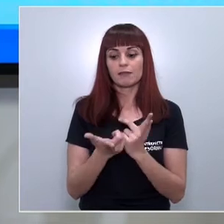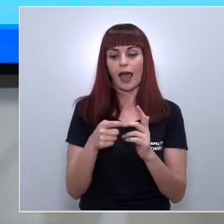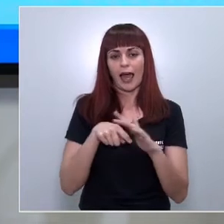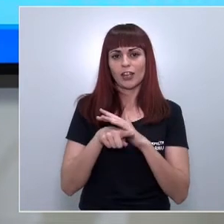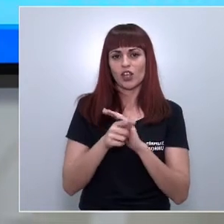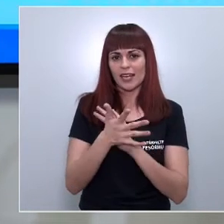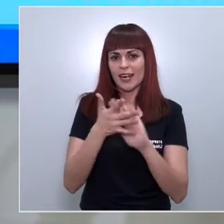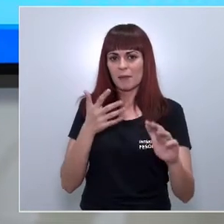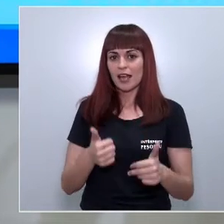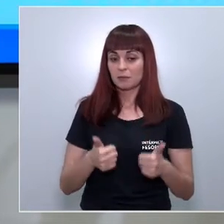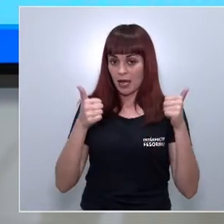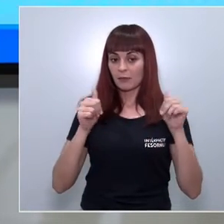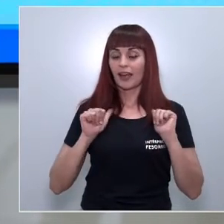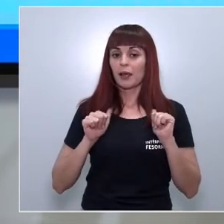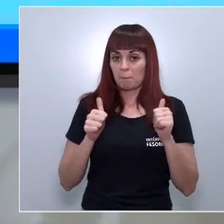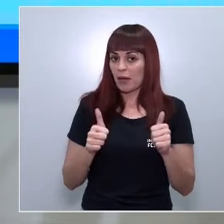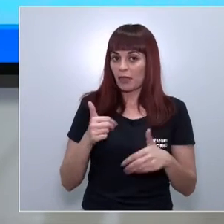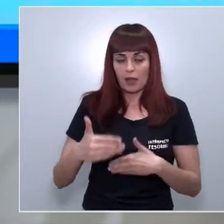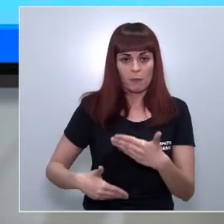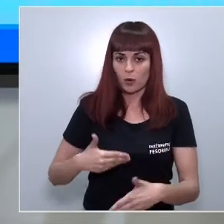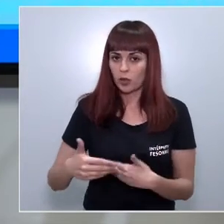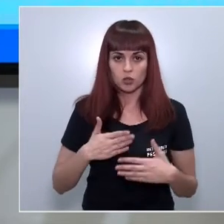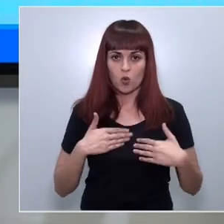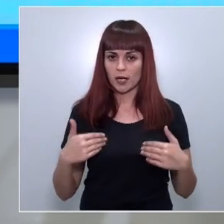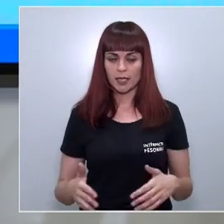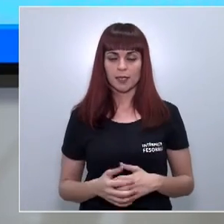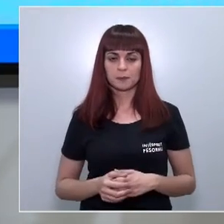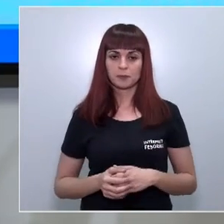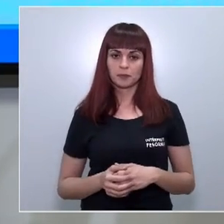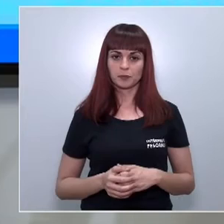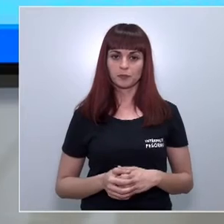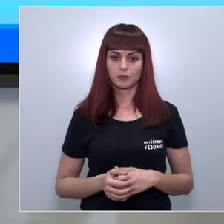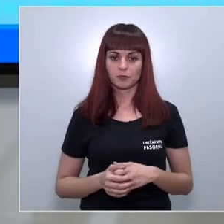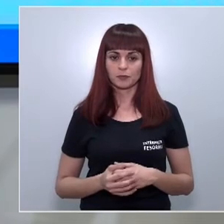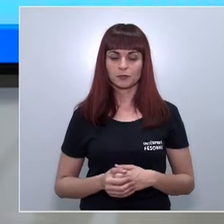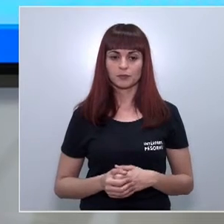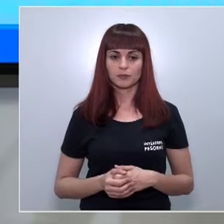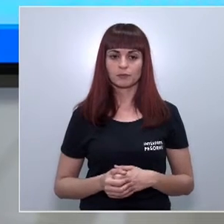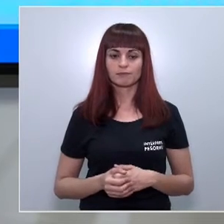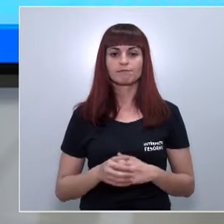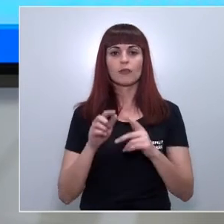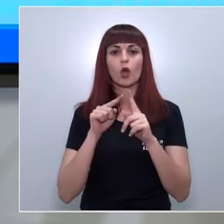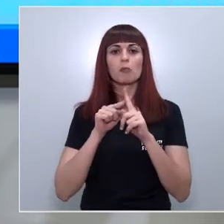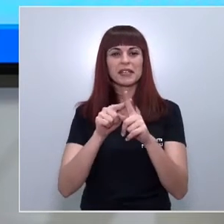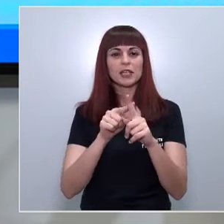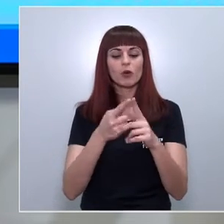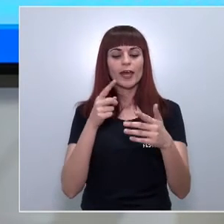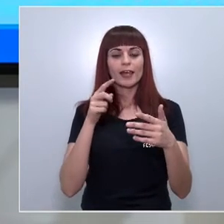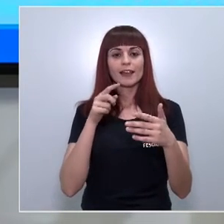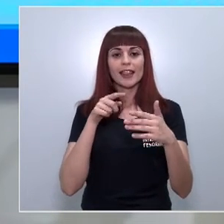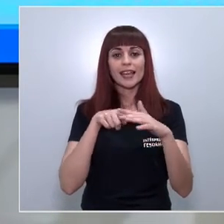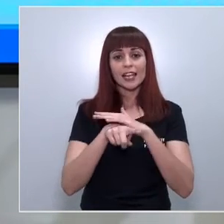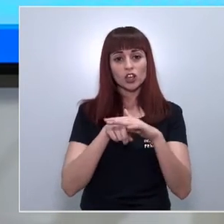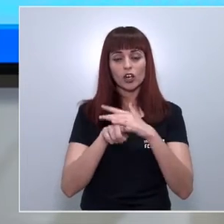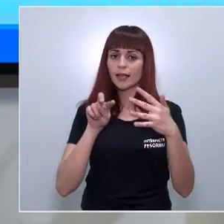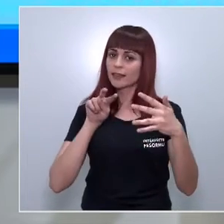considerablemente los inicios de todos los proyectos de evaluación ambiental con el fin de dar transparencia a la tramitación de los